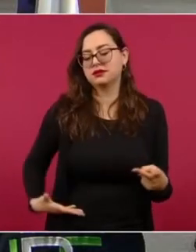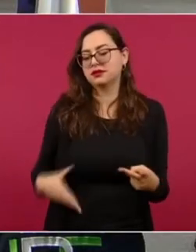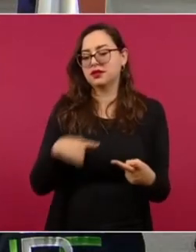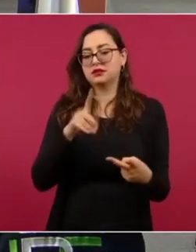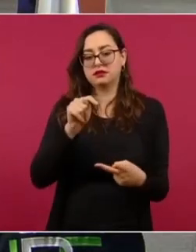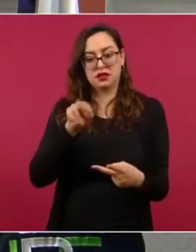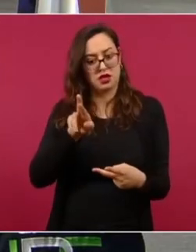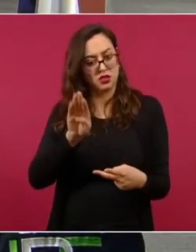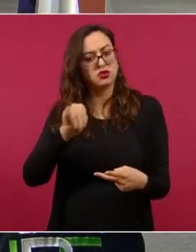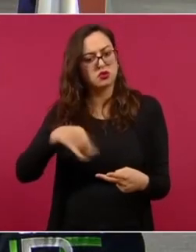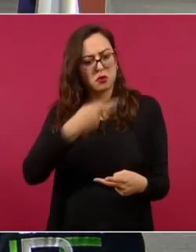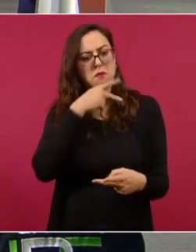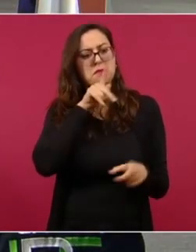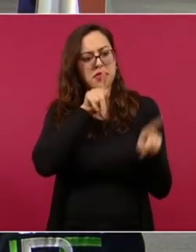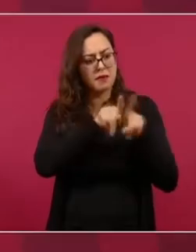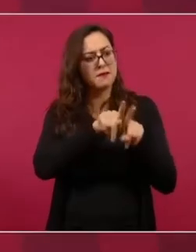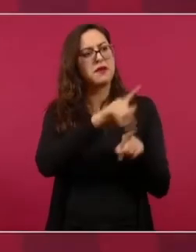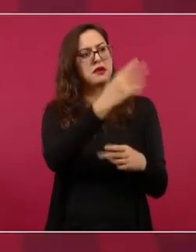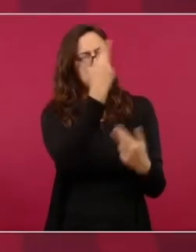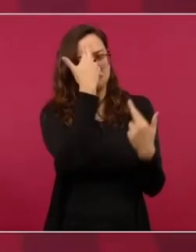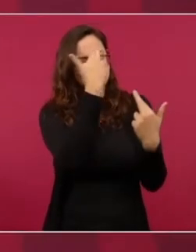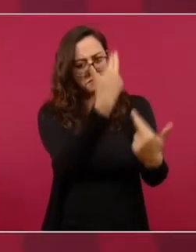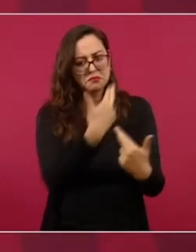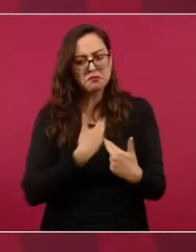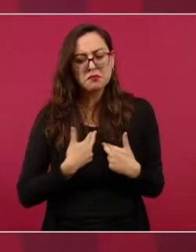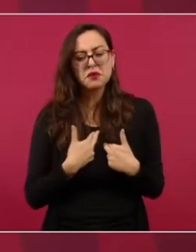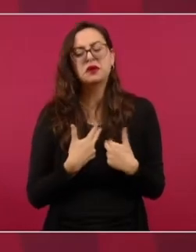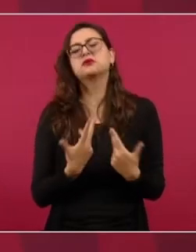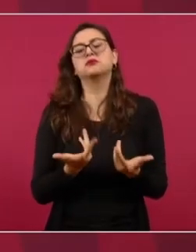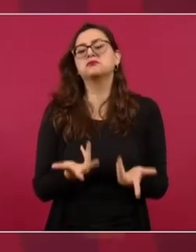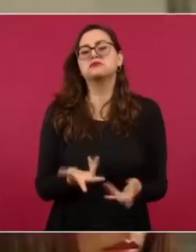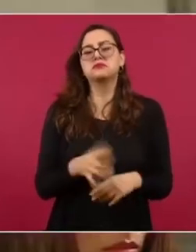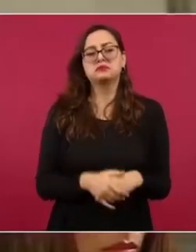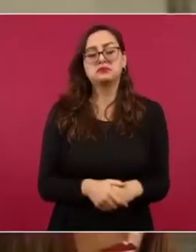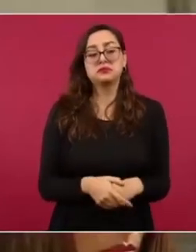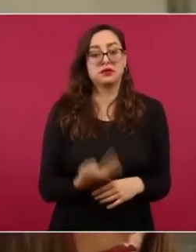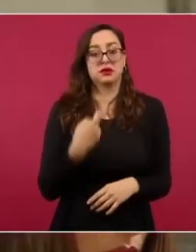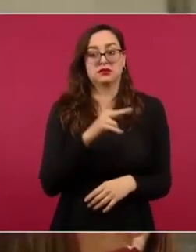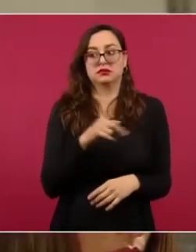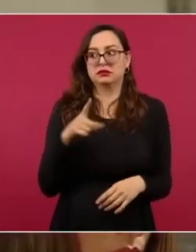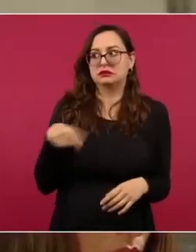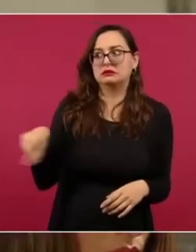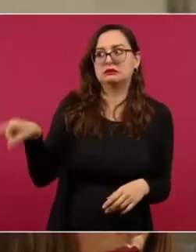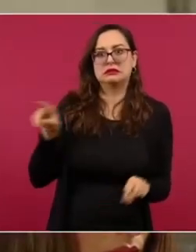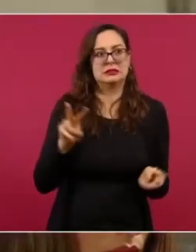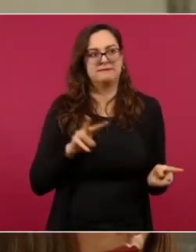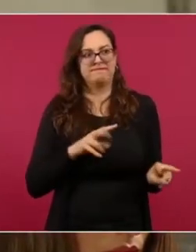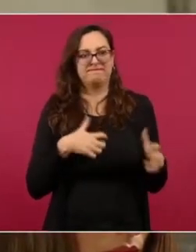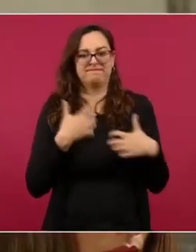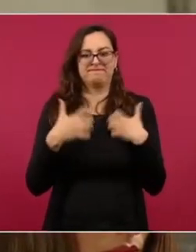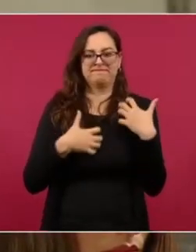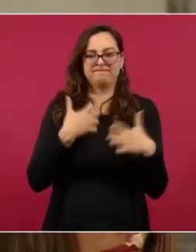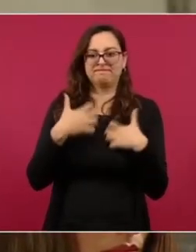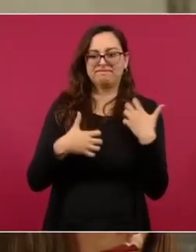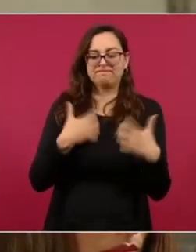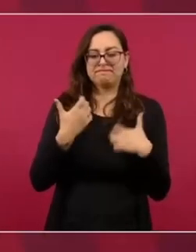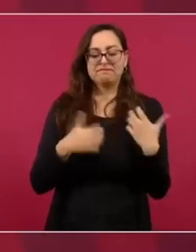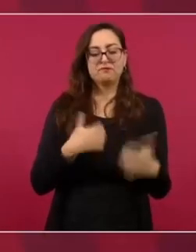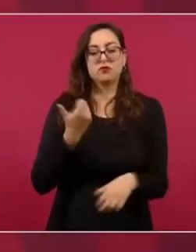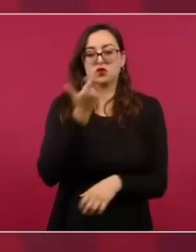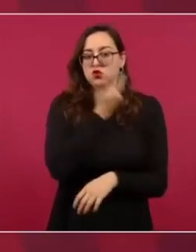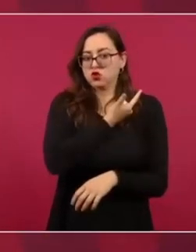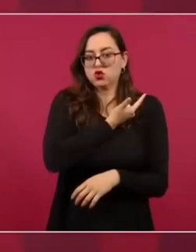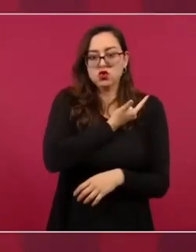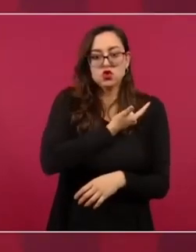a los conservadores y a todos los que se formaron durante el